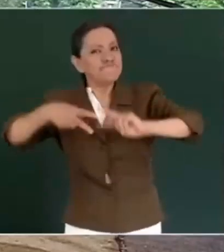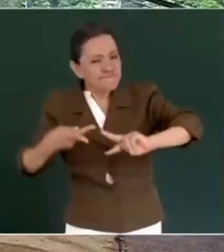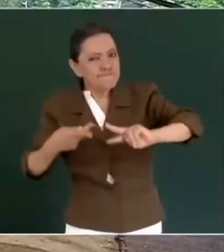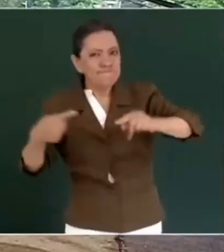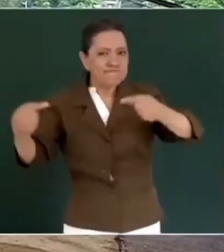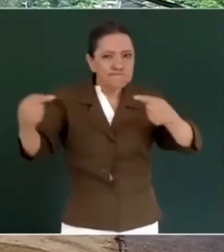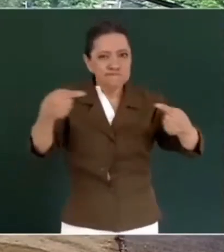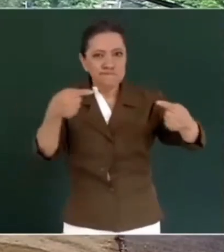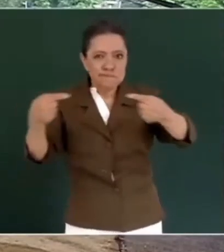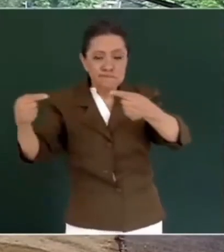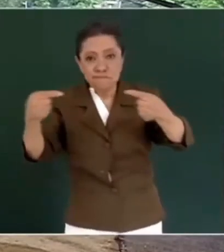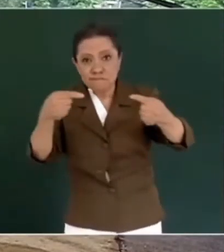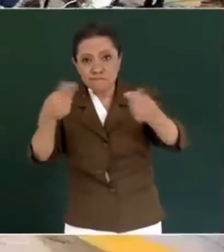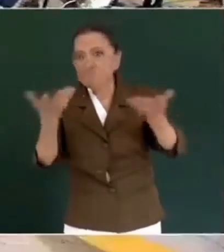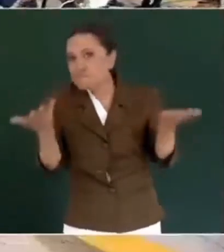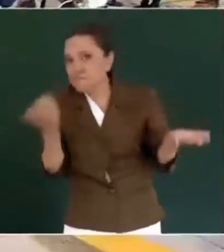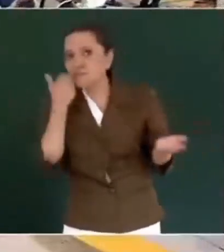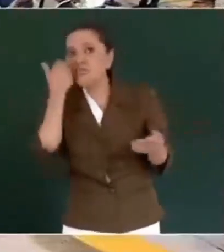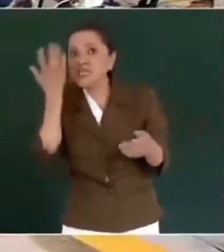pues quieren continuar